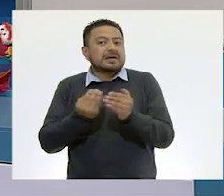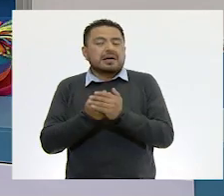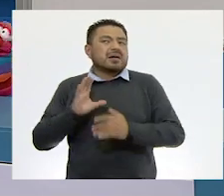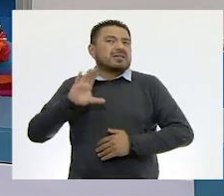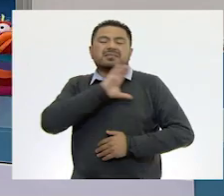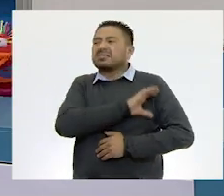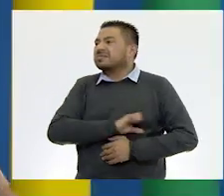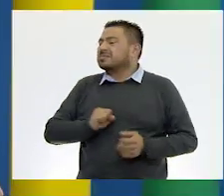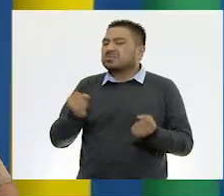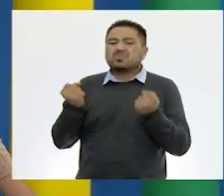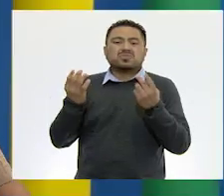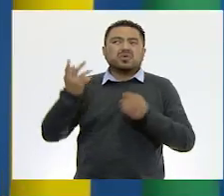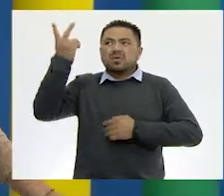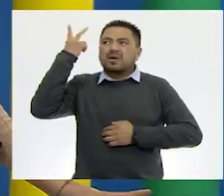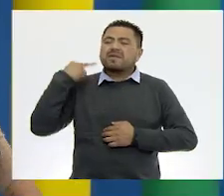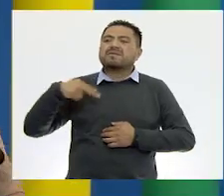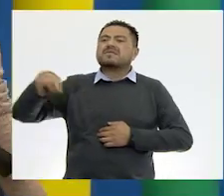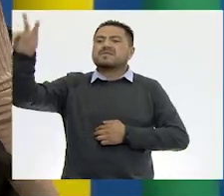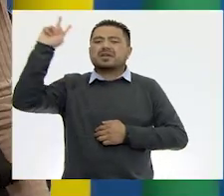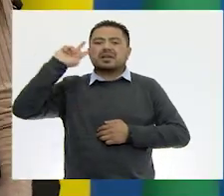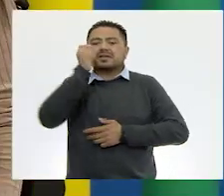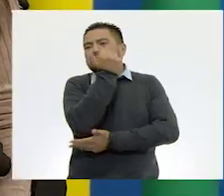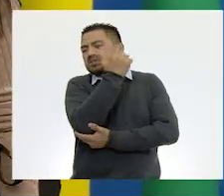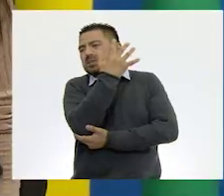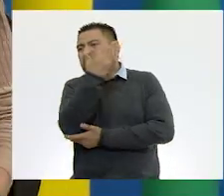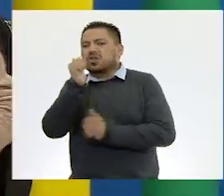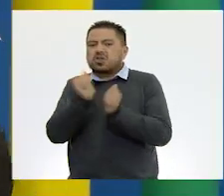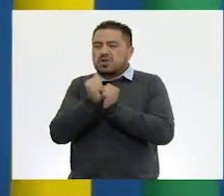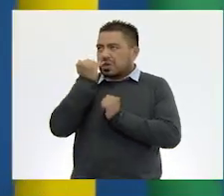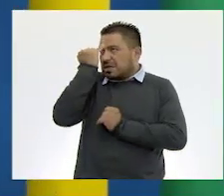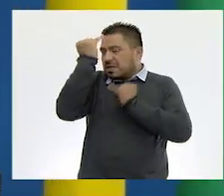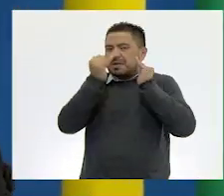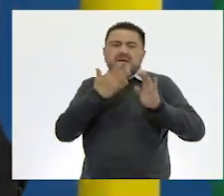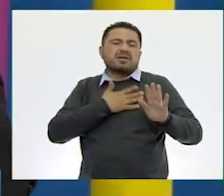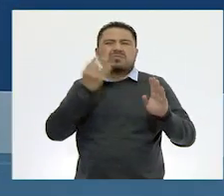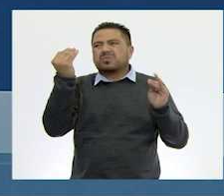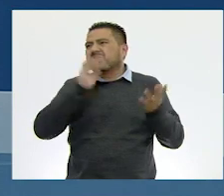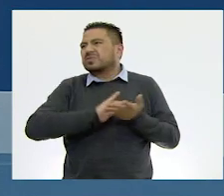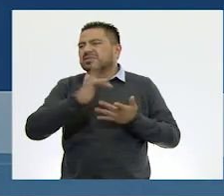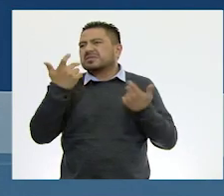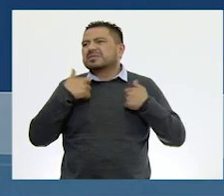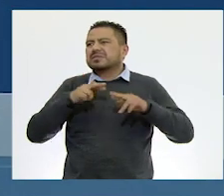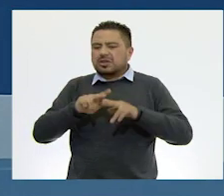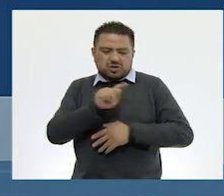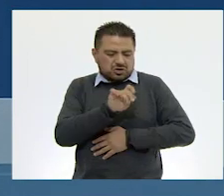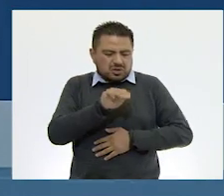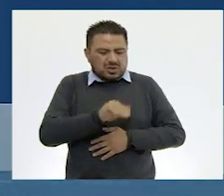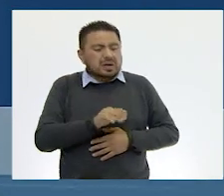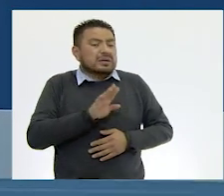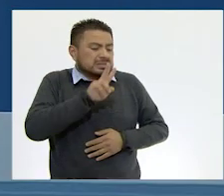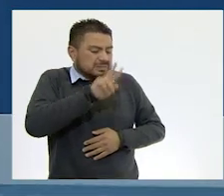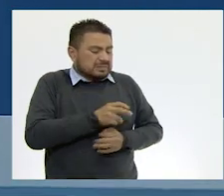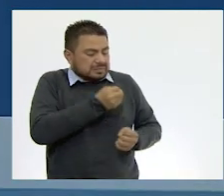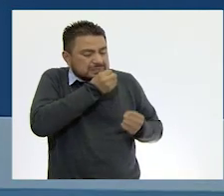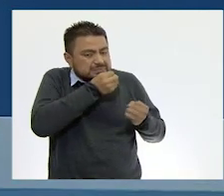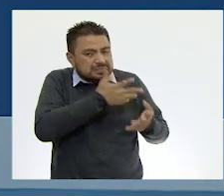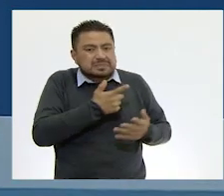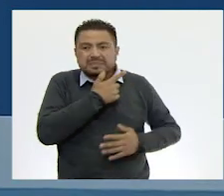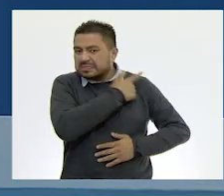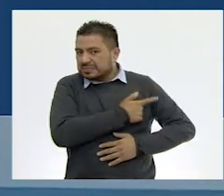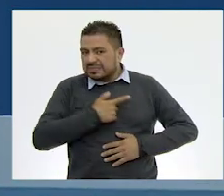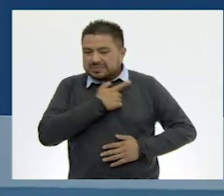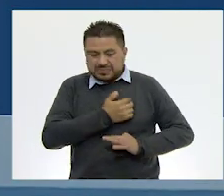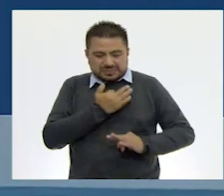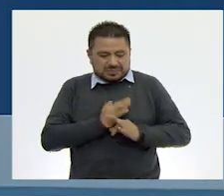encantó viajar a la selva lacandona con mi imaginación. Muchísimas gracias, Tom. La pasé increíble. Ha sido un placer